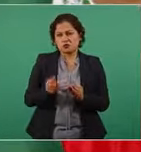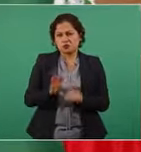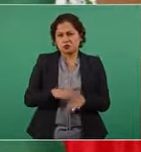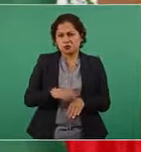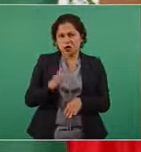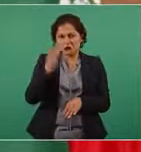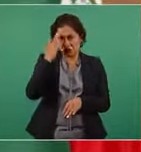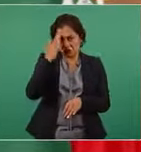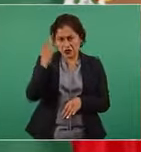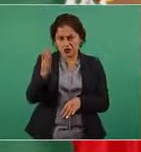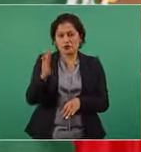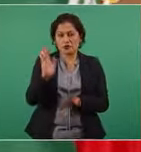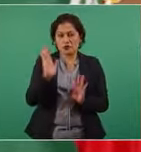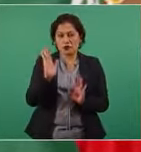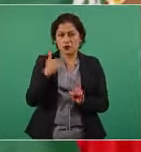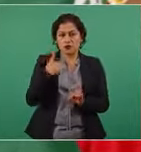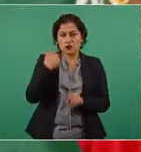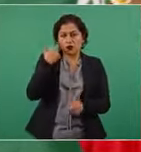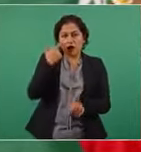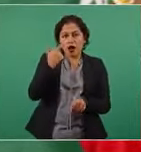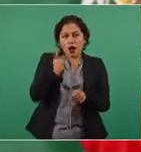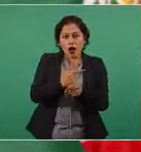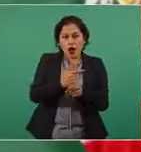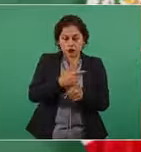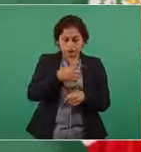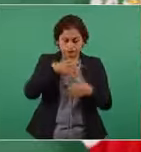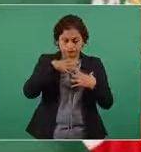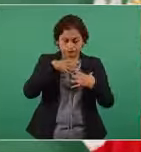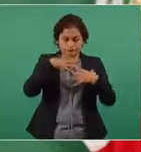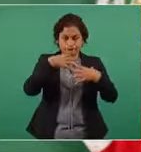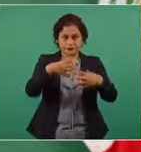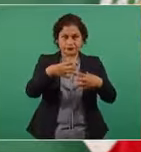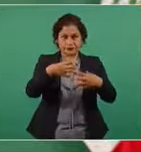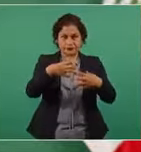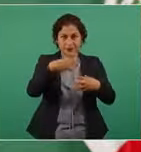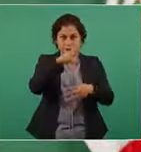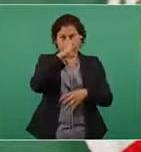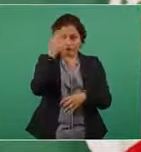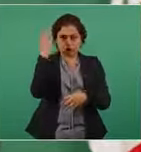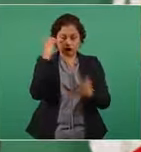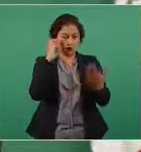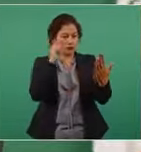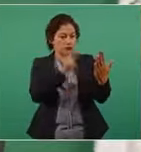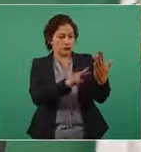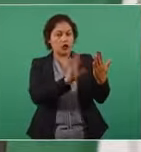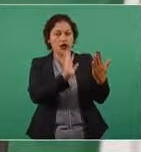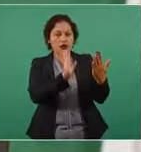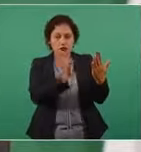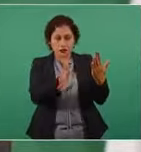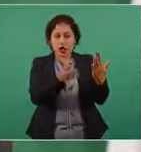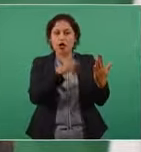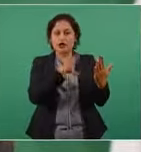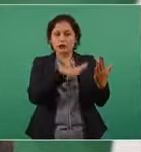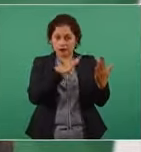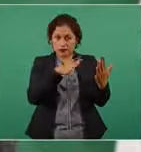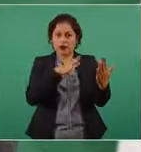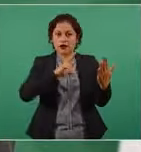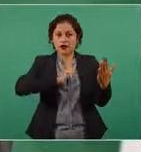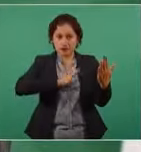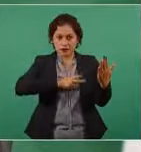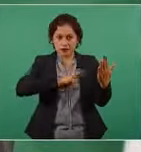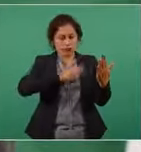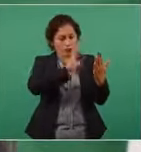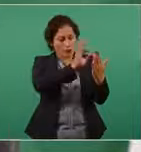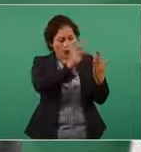ya tenía yo manchitas en los pulmones y por eso